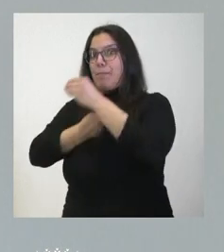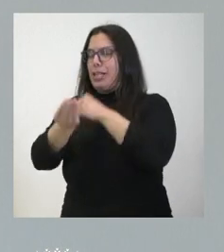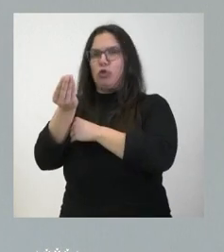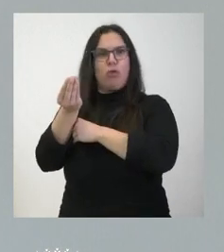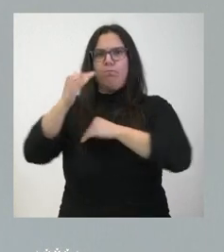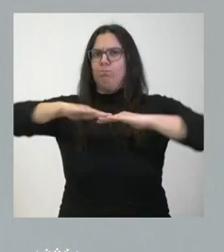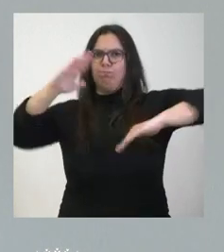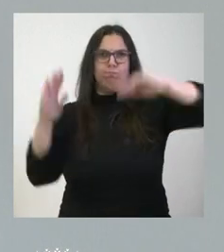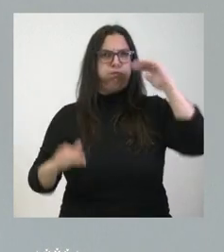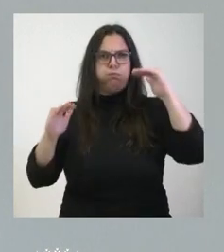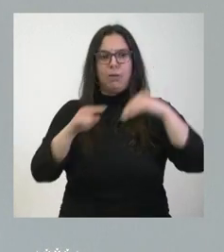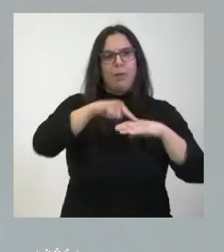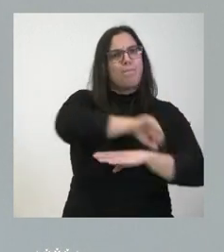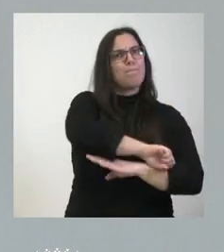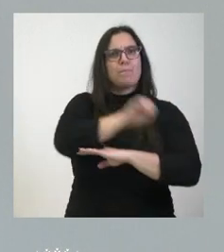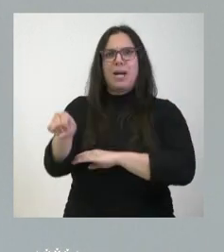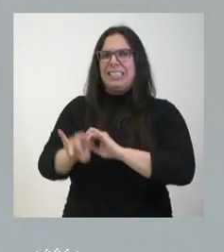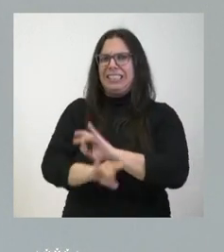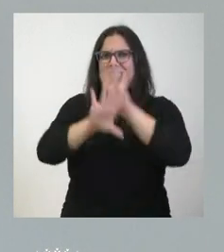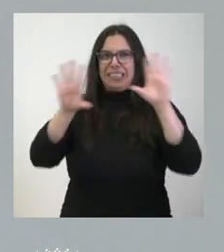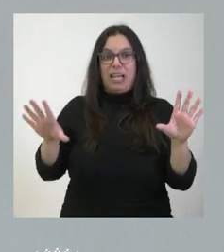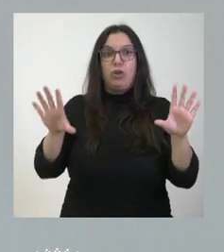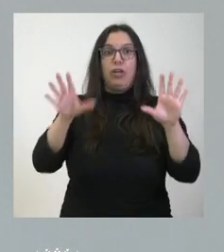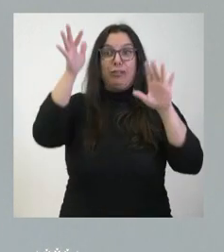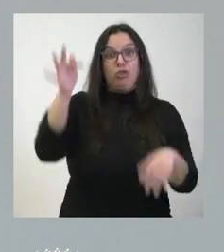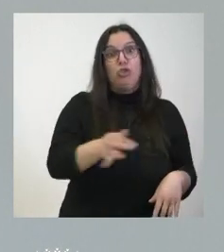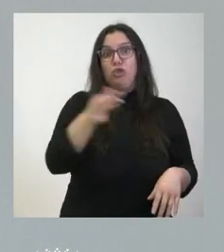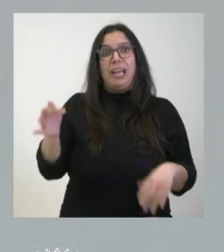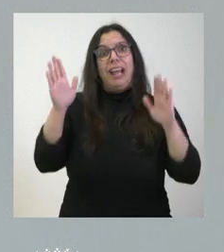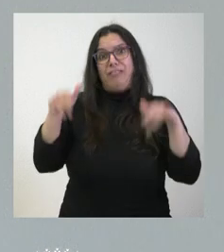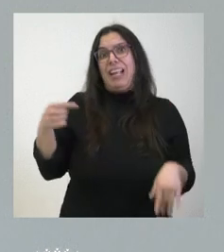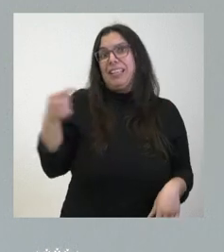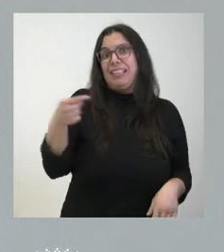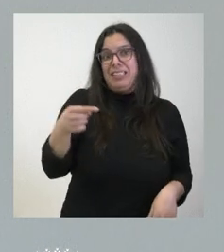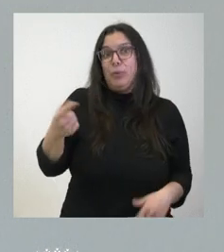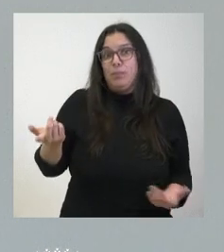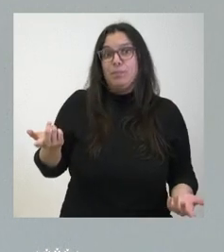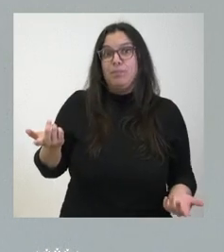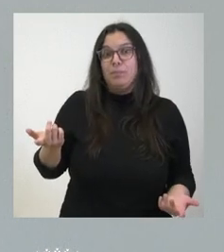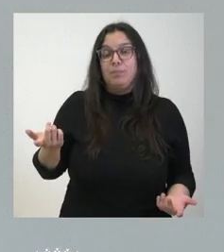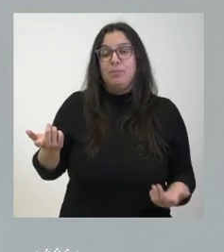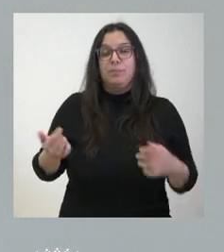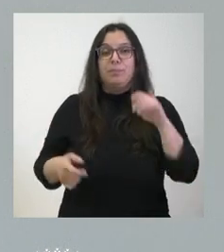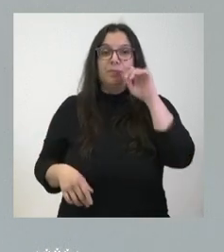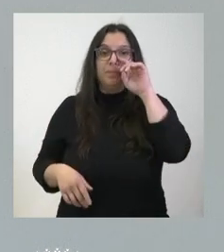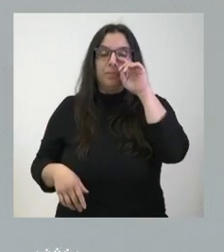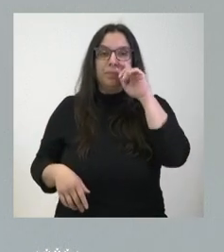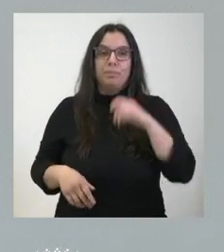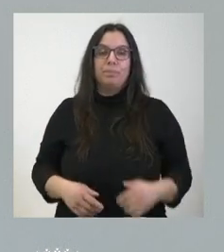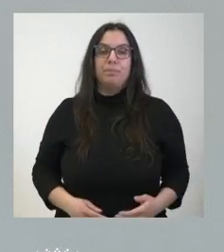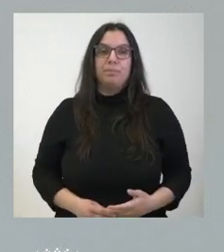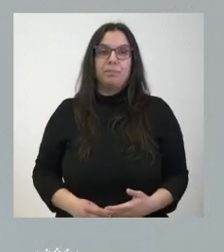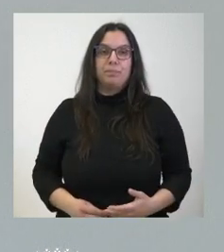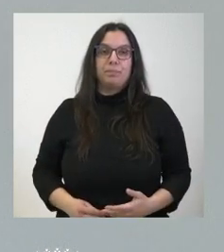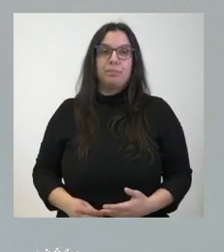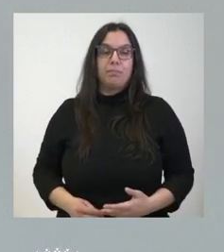contra del dato de población y, por tanto, un saldo vegetativo muy negativo en nuestra comunidad autónoma, aún en el día de